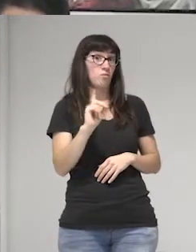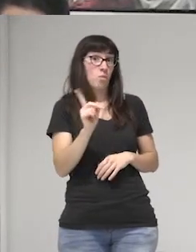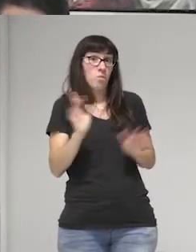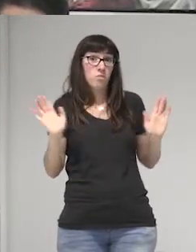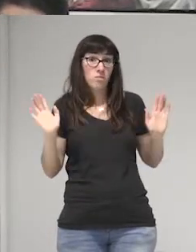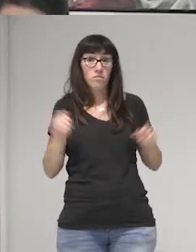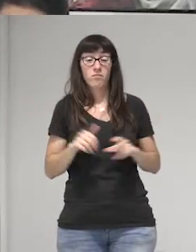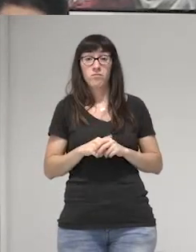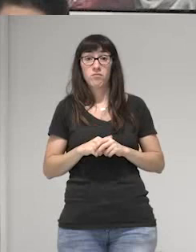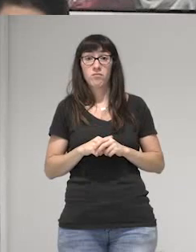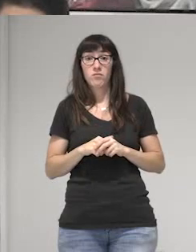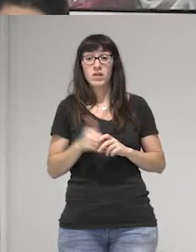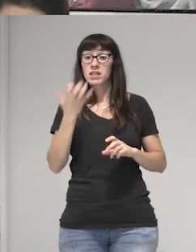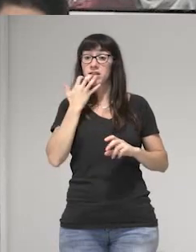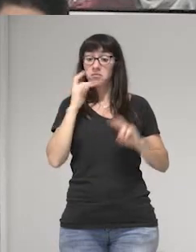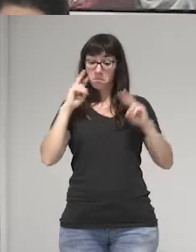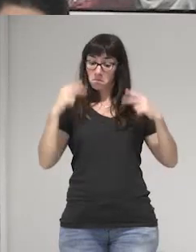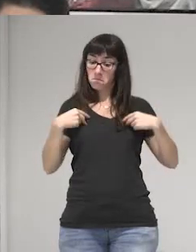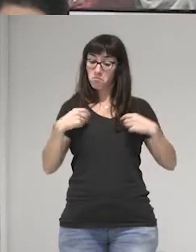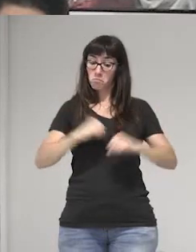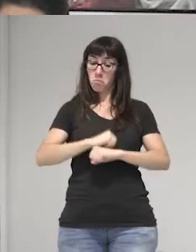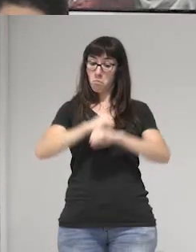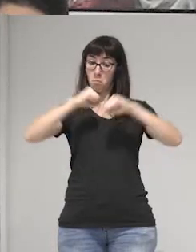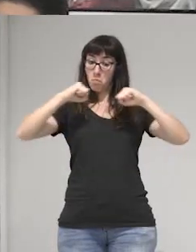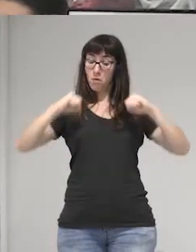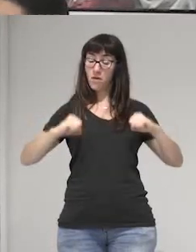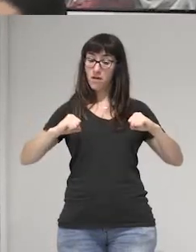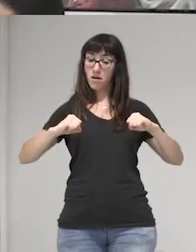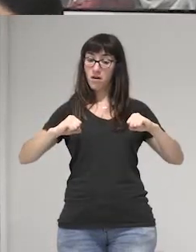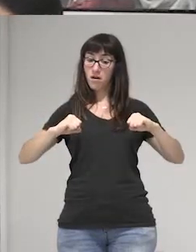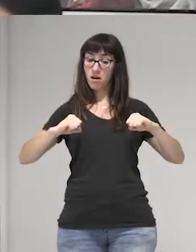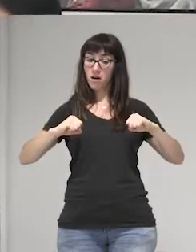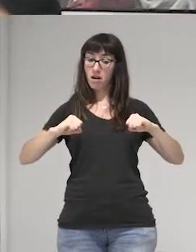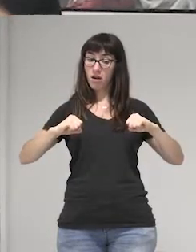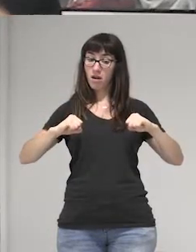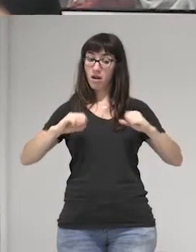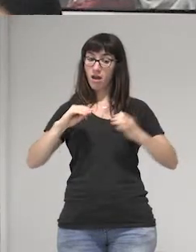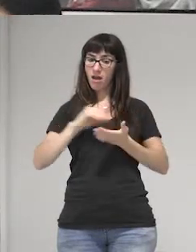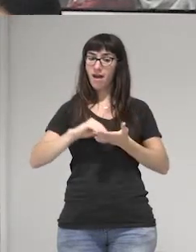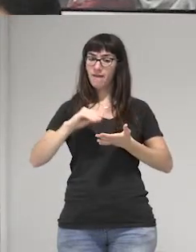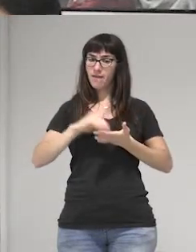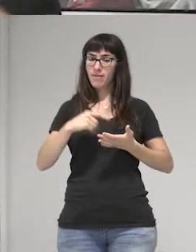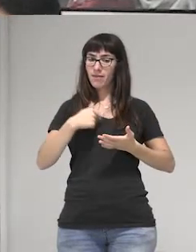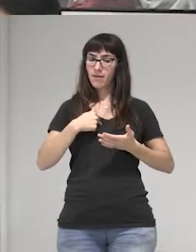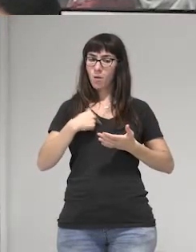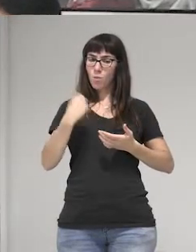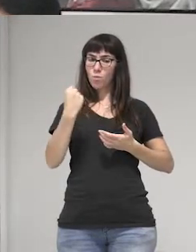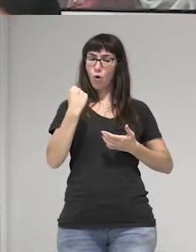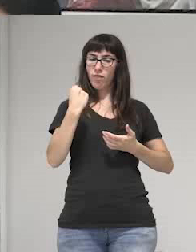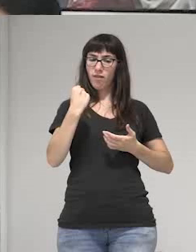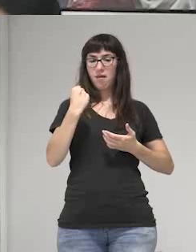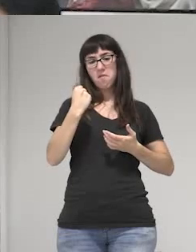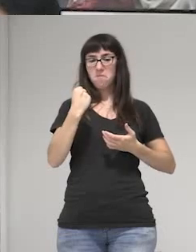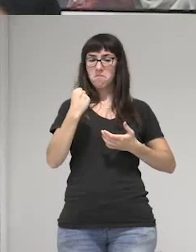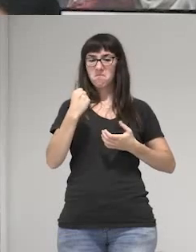Y si nos empoderamos, a veces usamos el poder para oprimir.